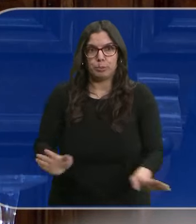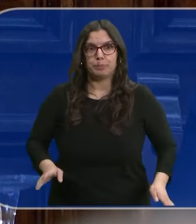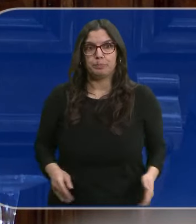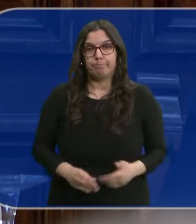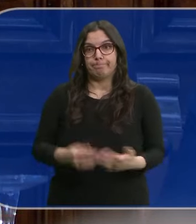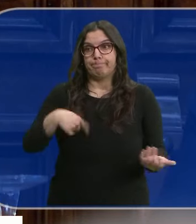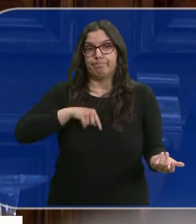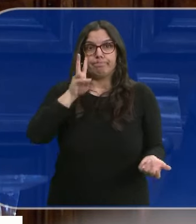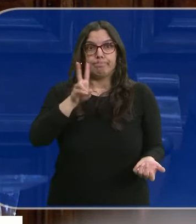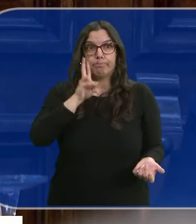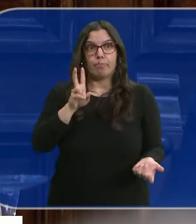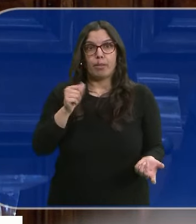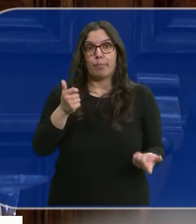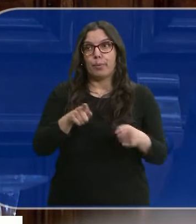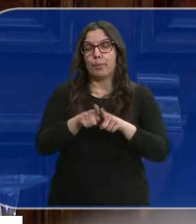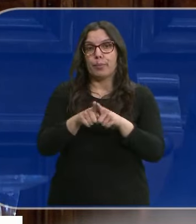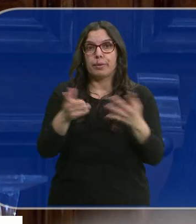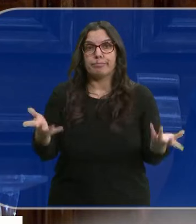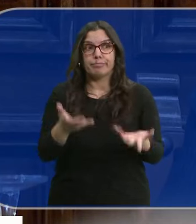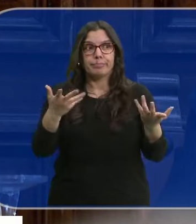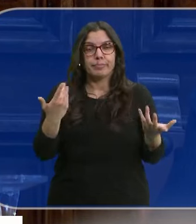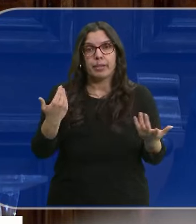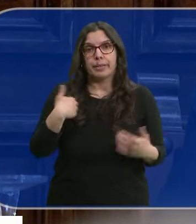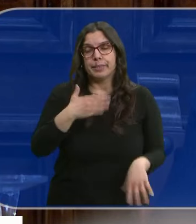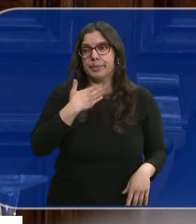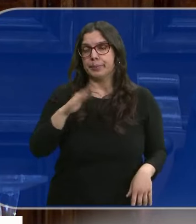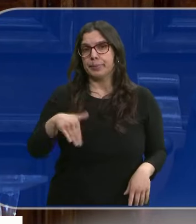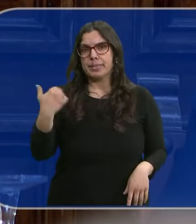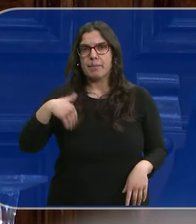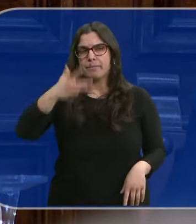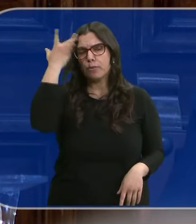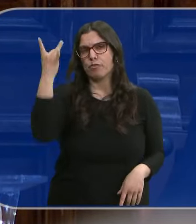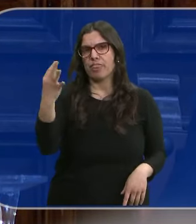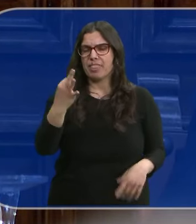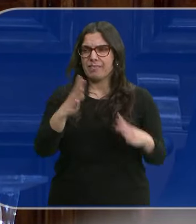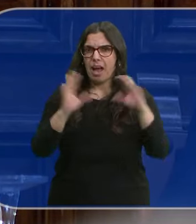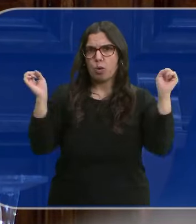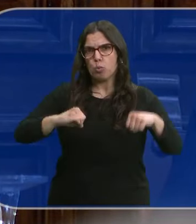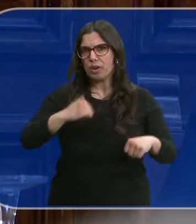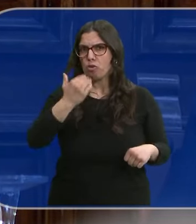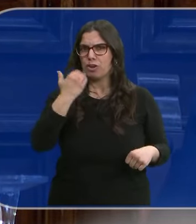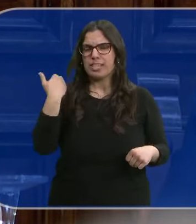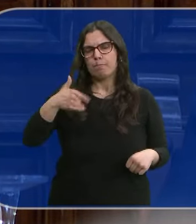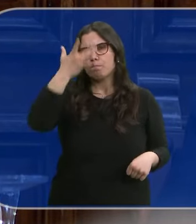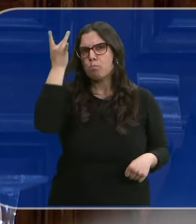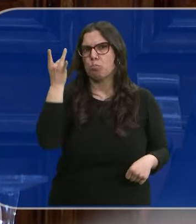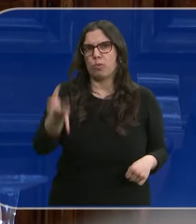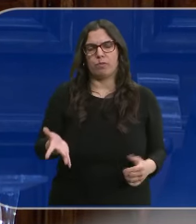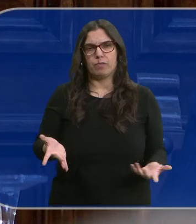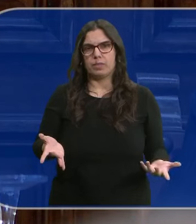Asistimos un poco inernes a ver si de una vez alguien se pone de acuerdo, a ver si de una vez